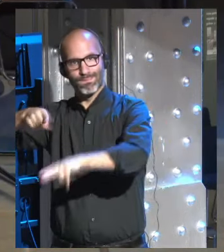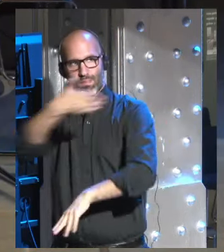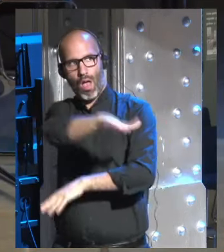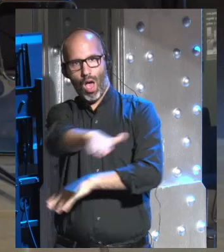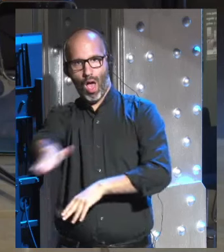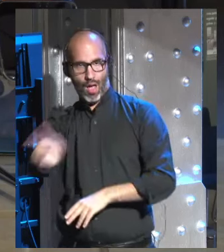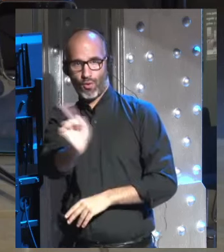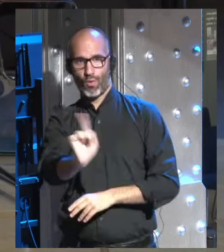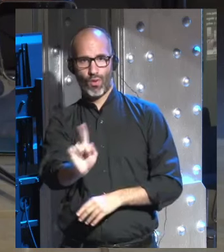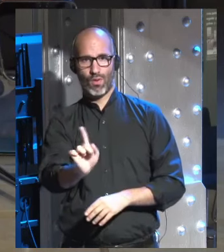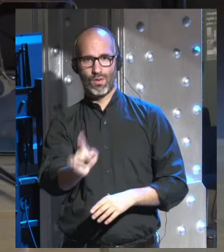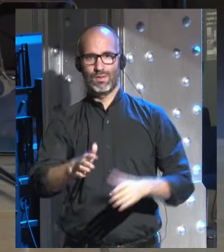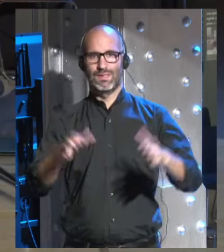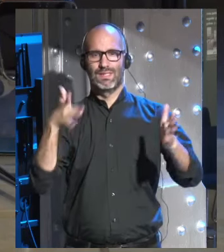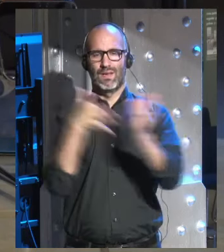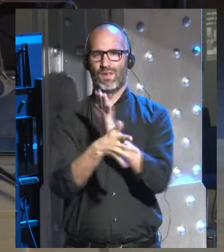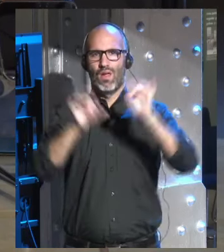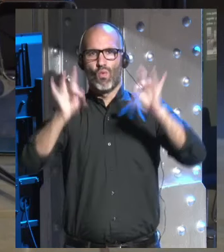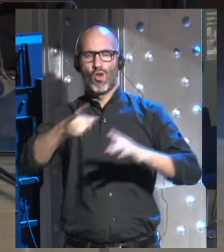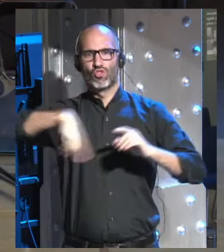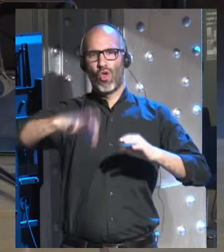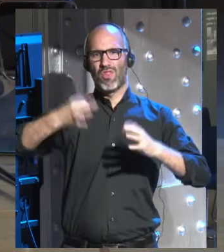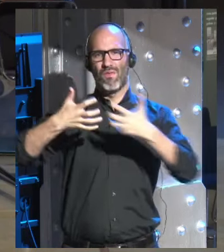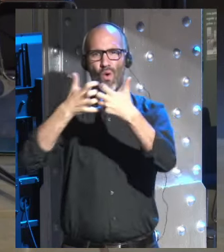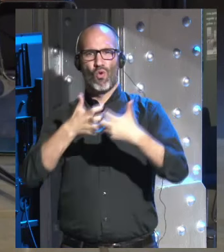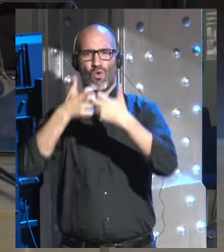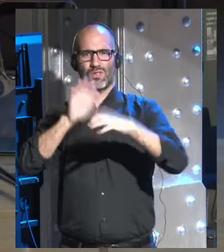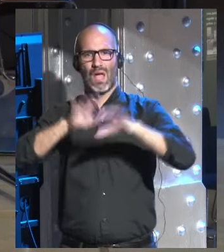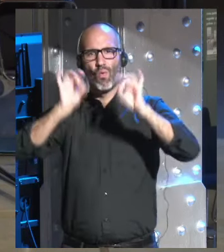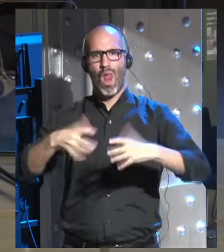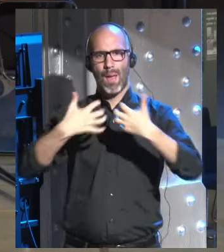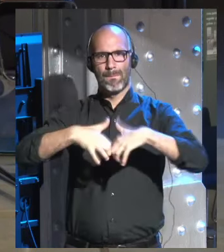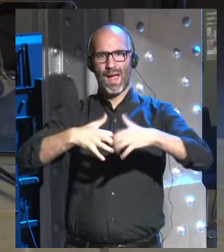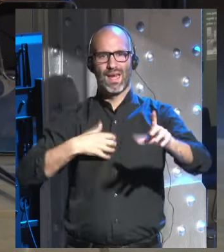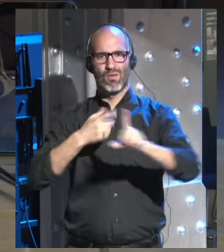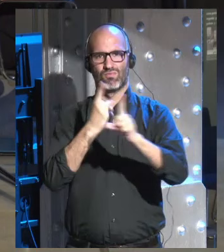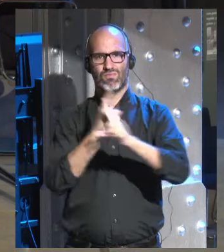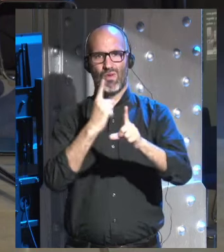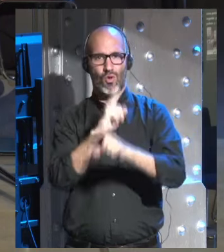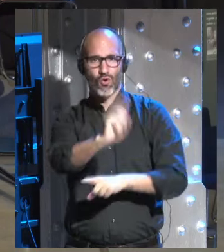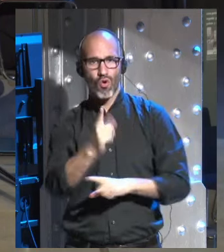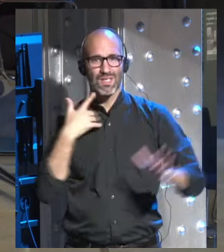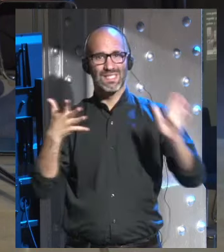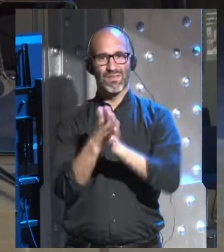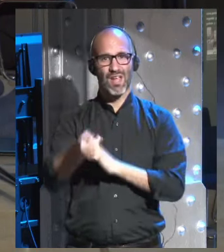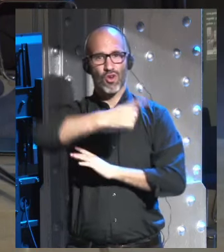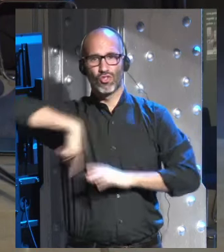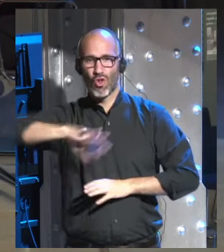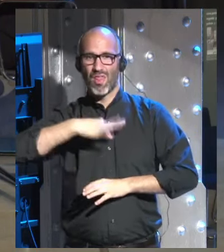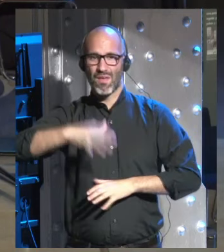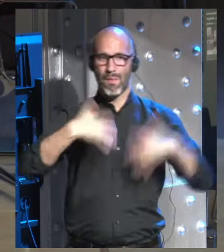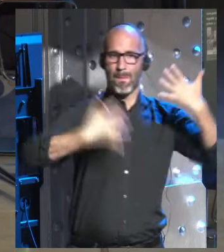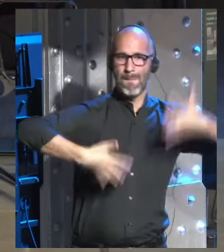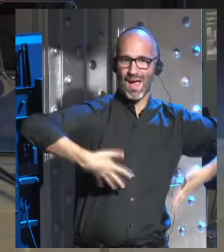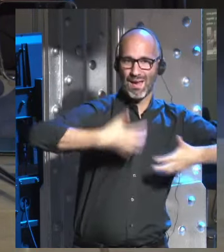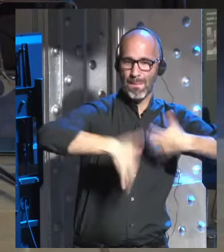no es tanto que tengamos que luchar contra las máquinas es mucho más probable que nos unamos nos fusionemos